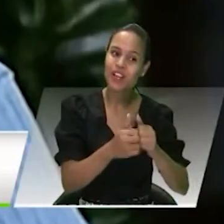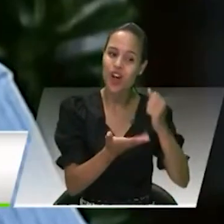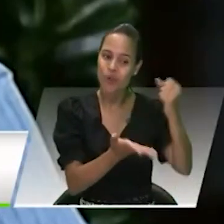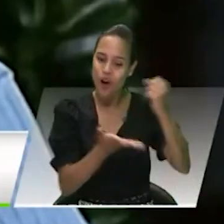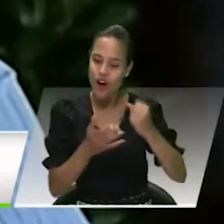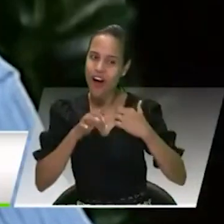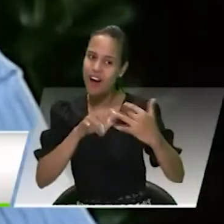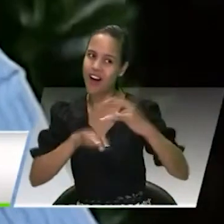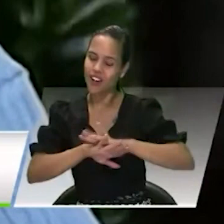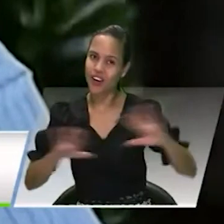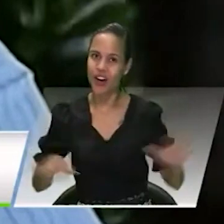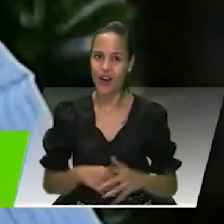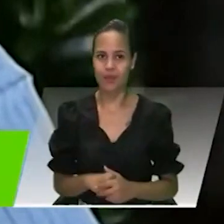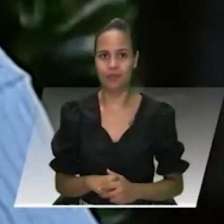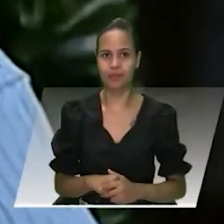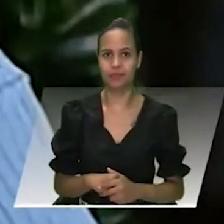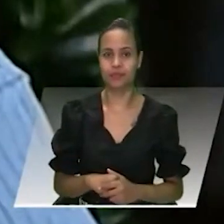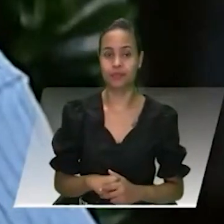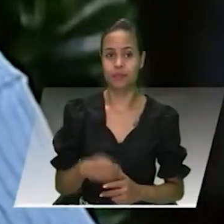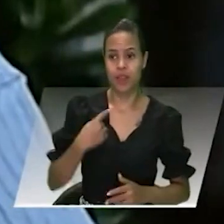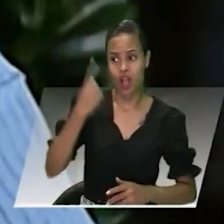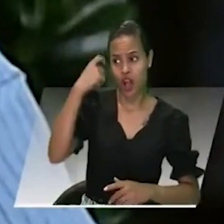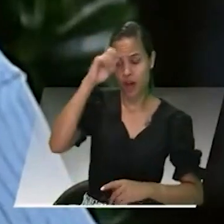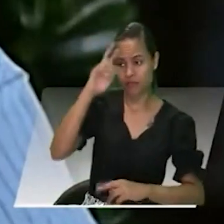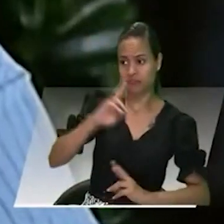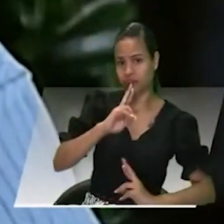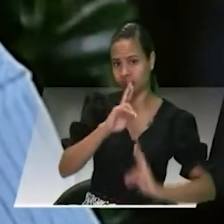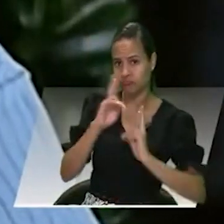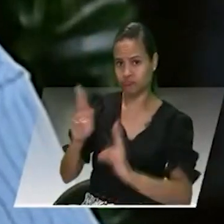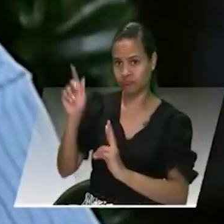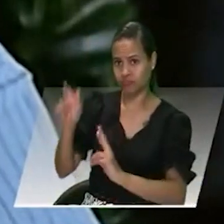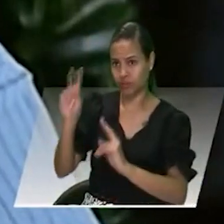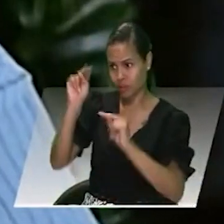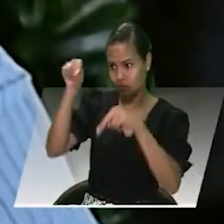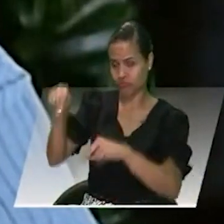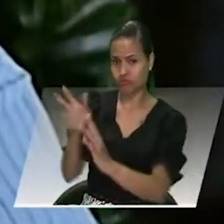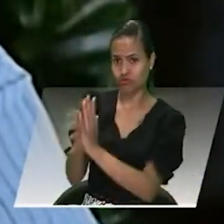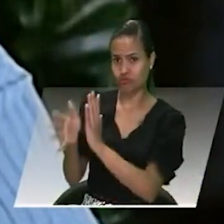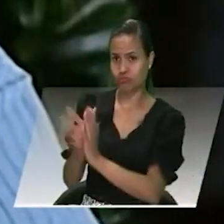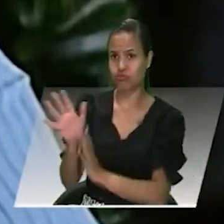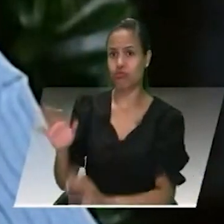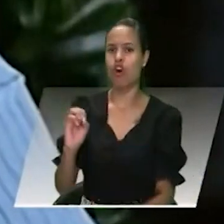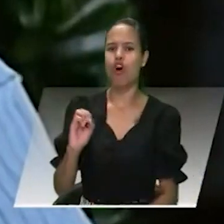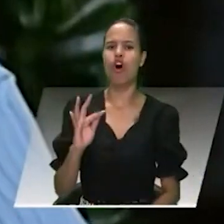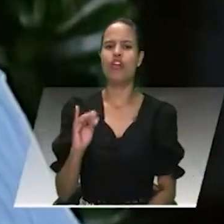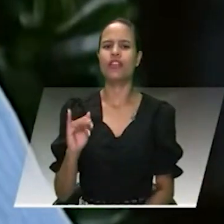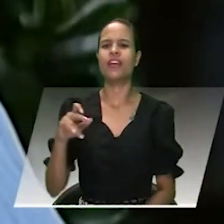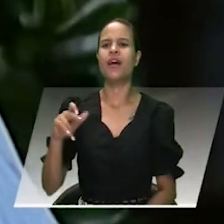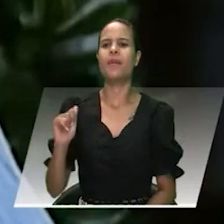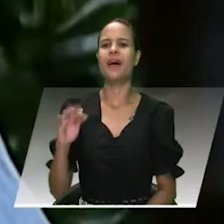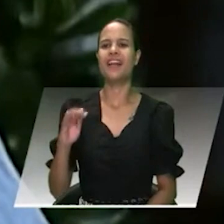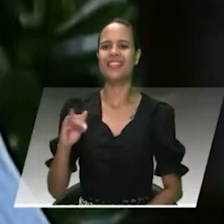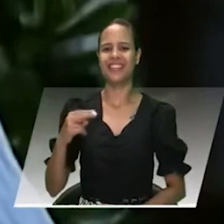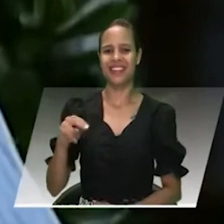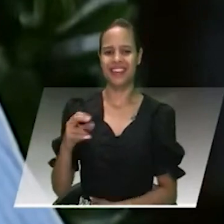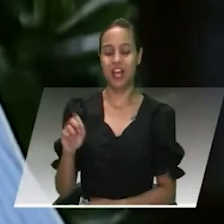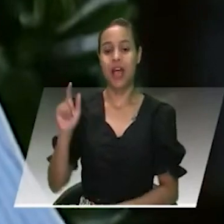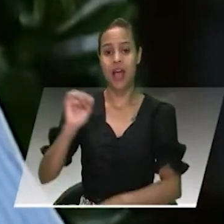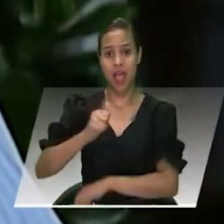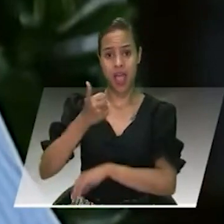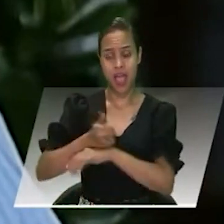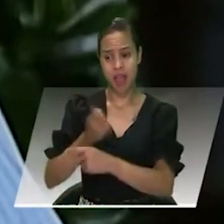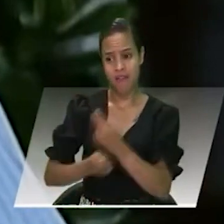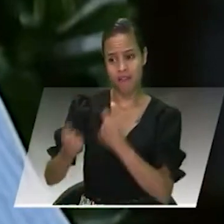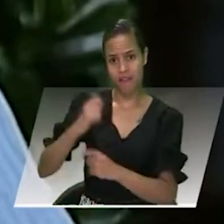El gobierno le contestó al comandante guerrillero por medio de Oti Patiño, jefe negociador en el proceso con el ELN,